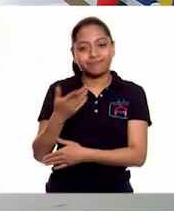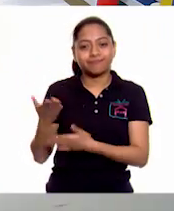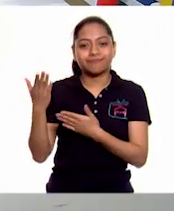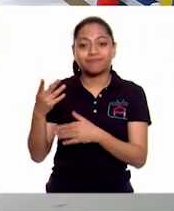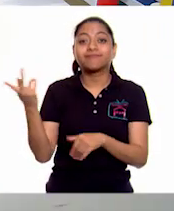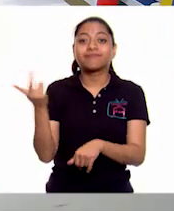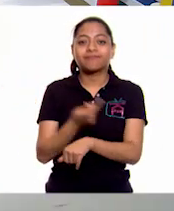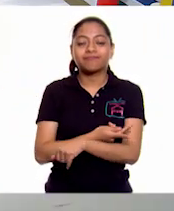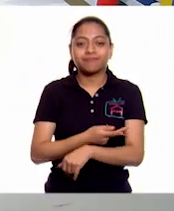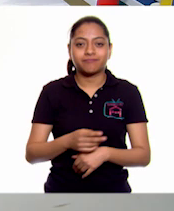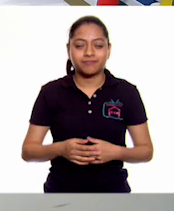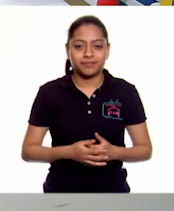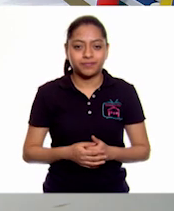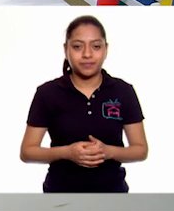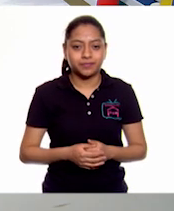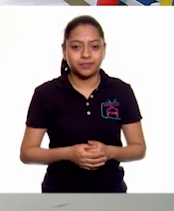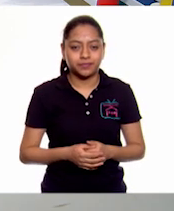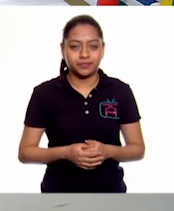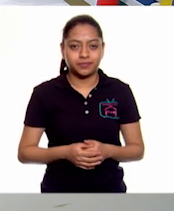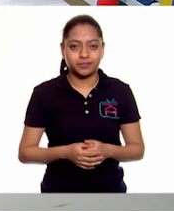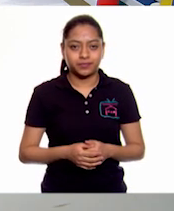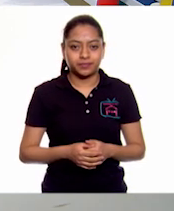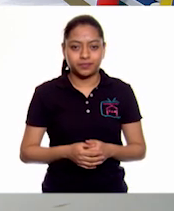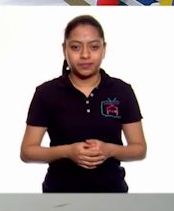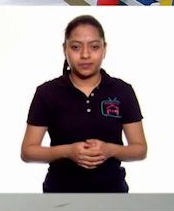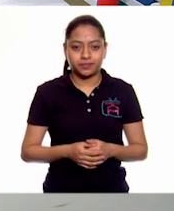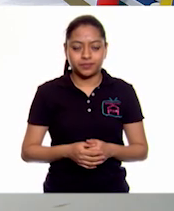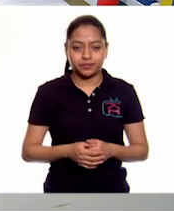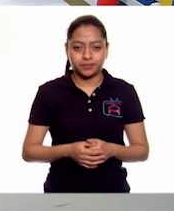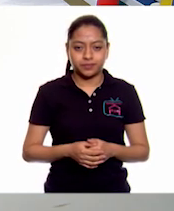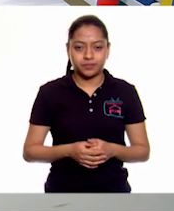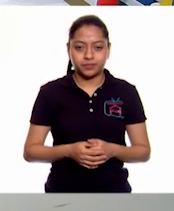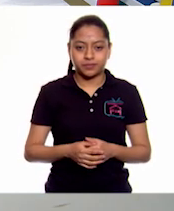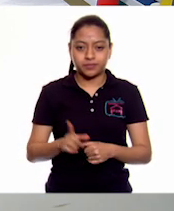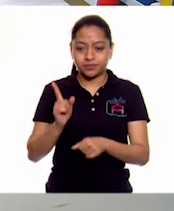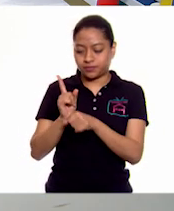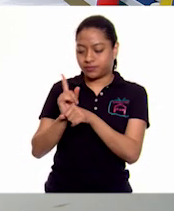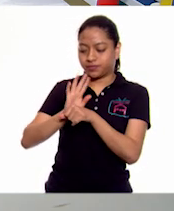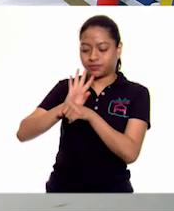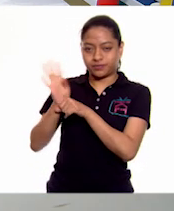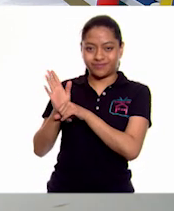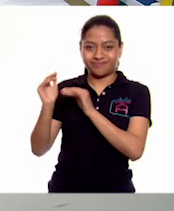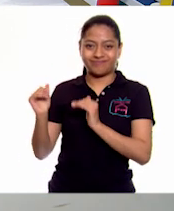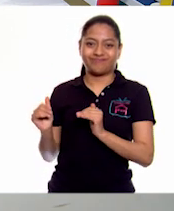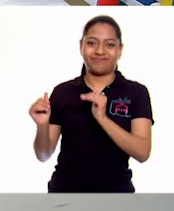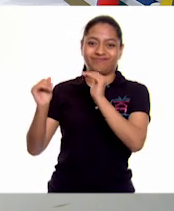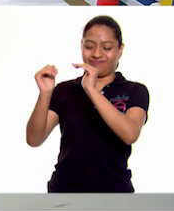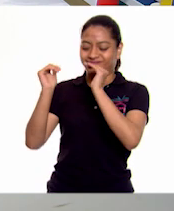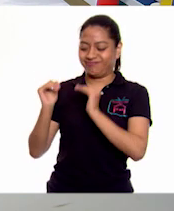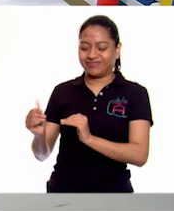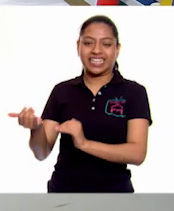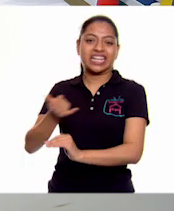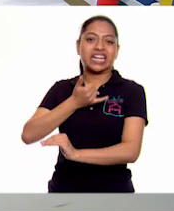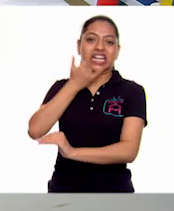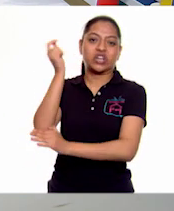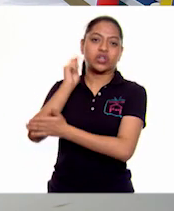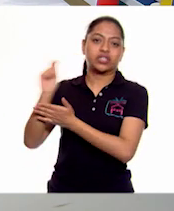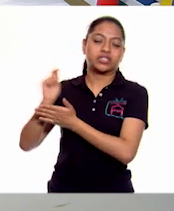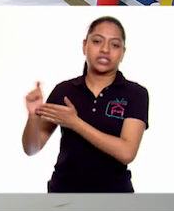A ver. ¿Qué pasó? Que la parte de la colita lo escribimos en una columna que no correspondía.